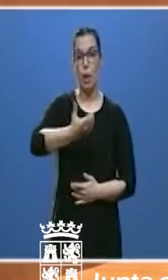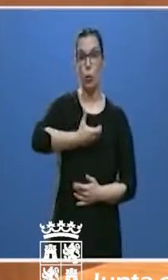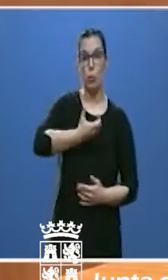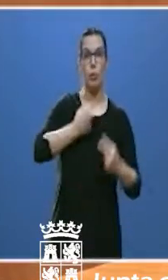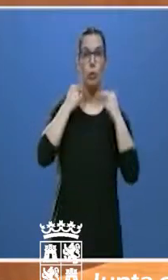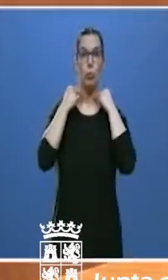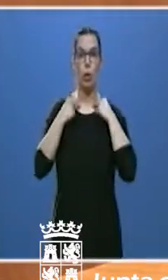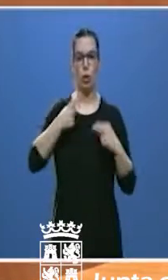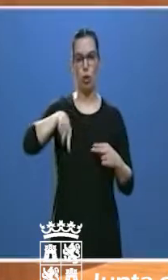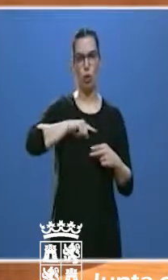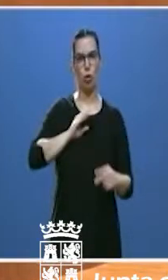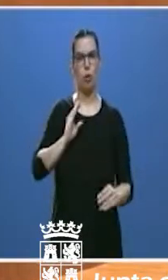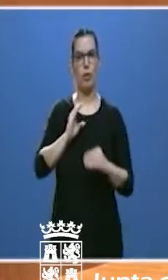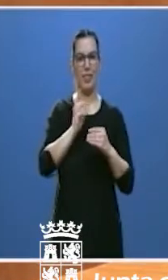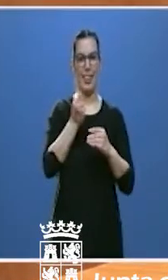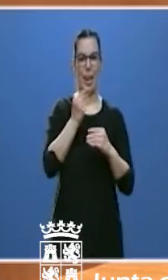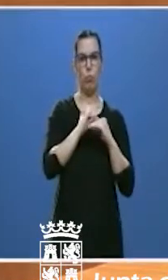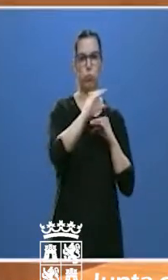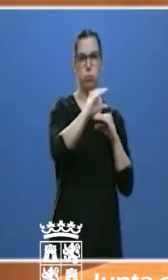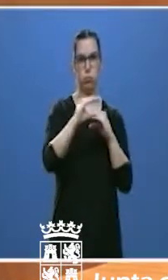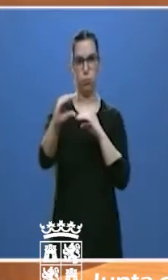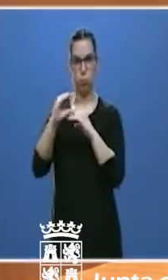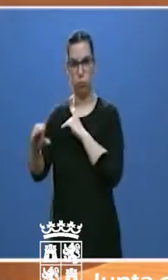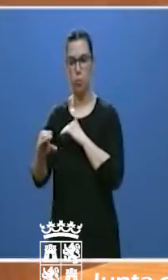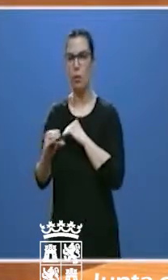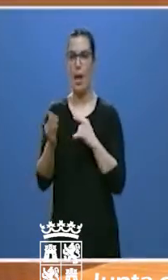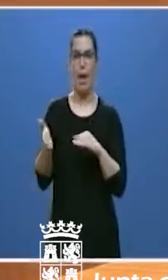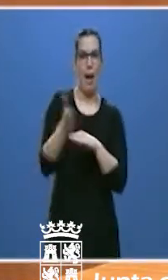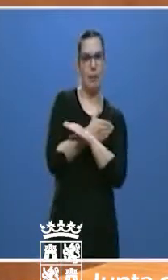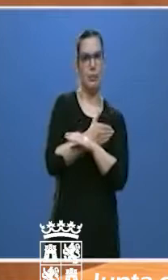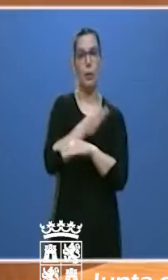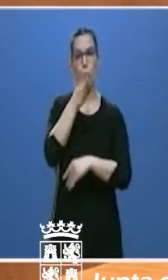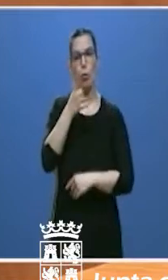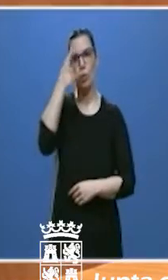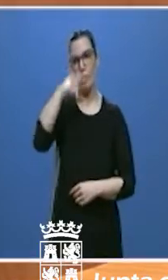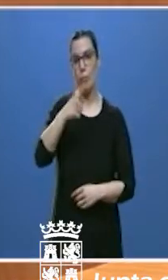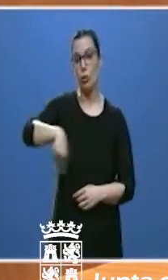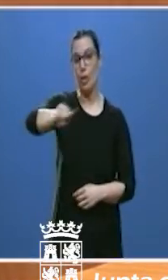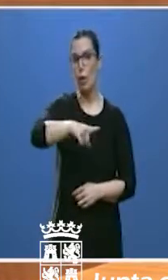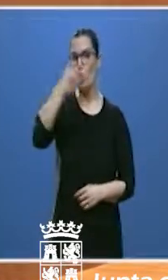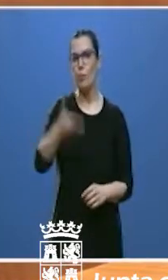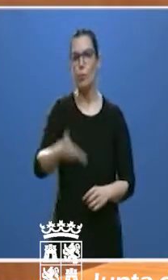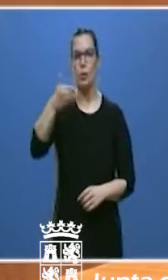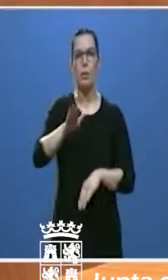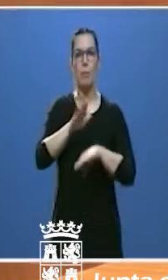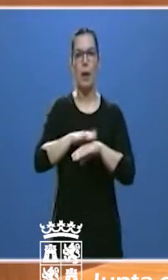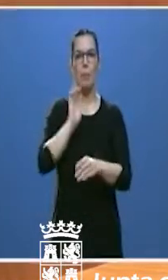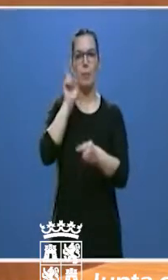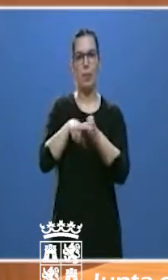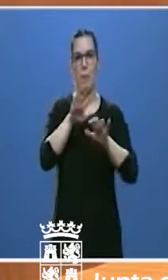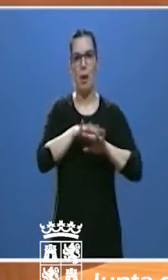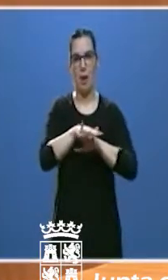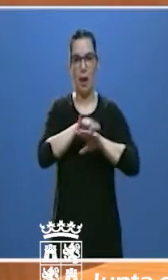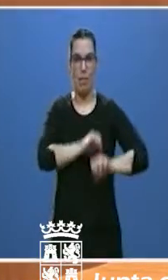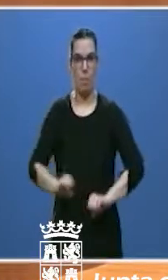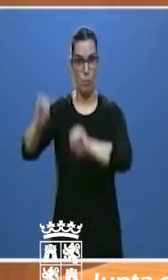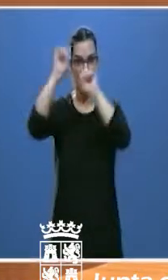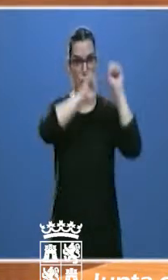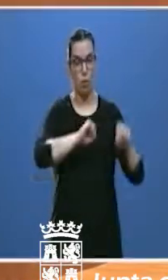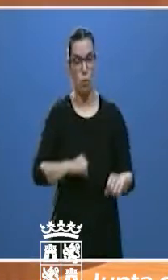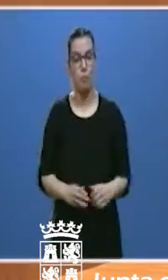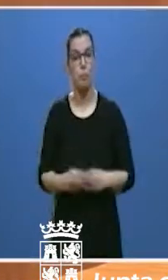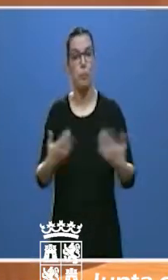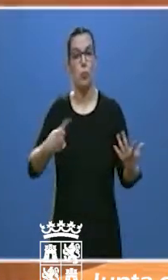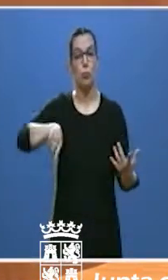somos conscientes que son protagonistas indispensables de nuestra red de protección. La Junta apoya sin